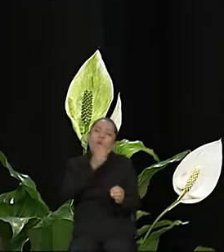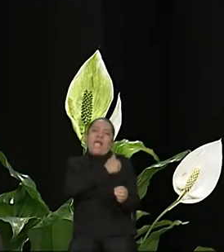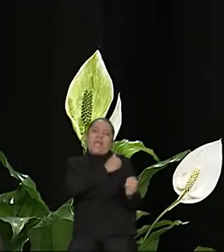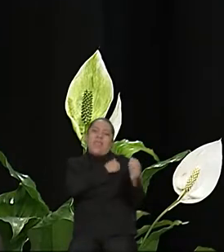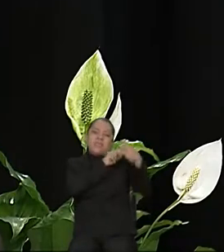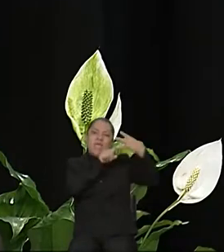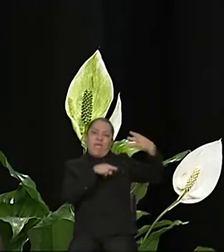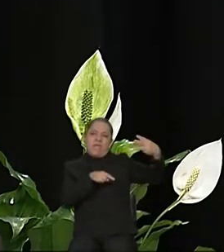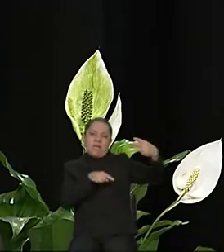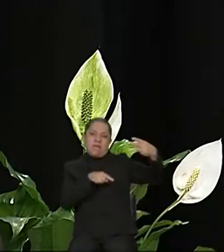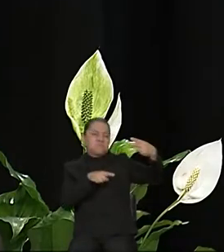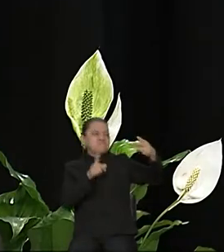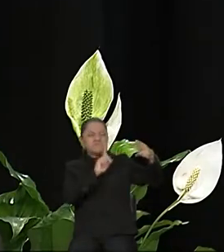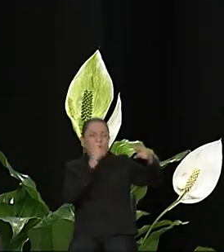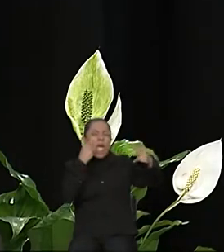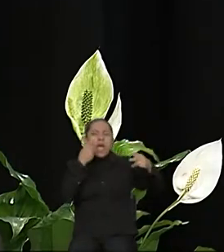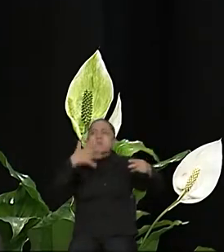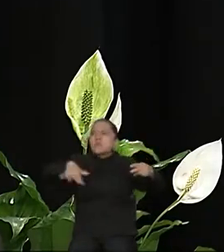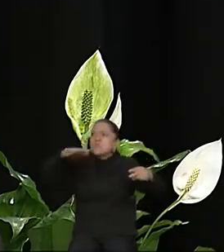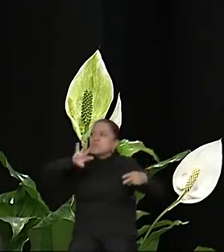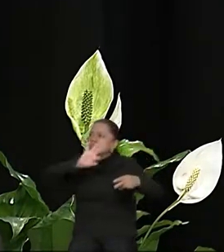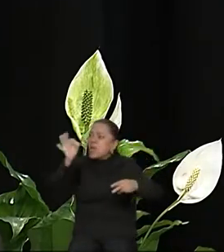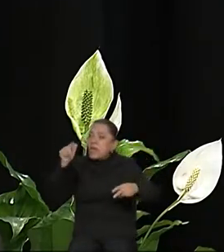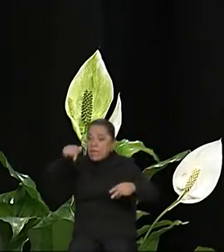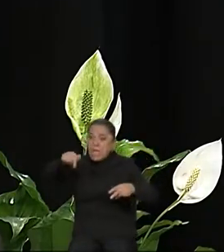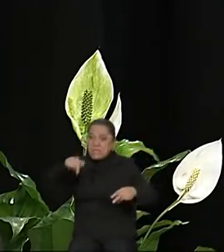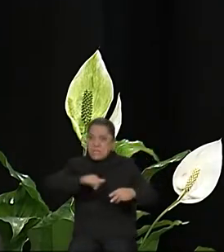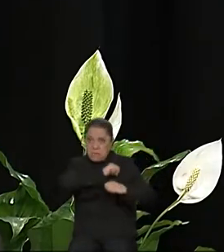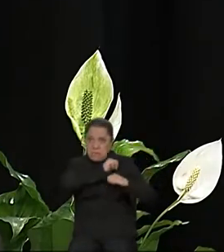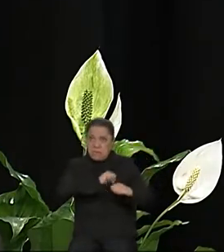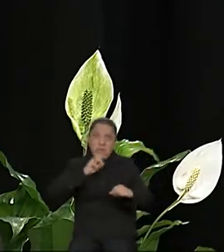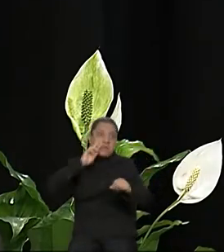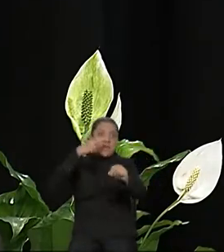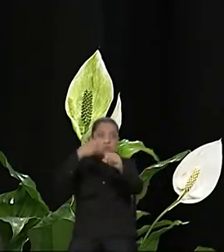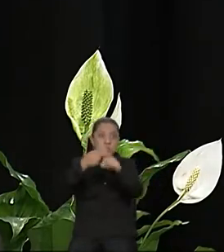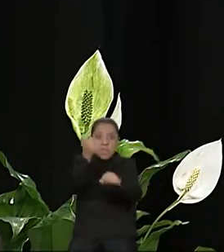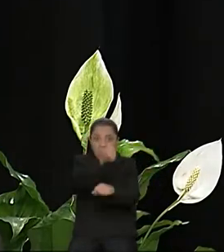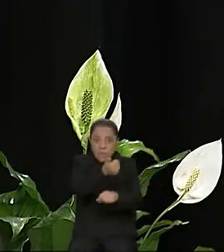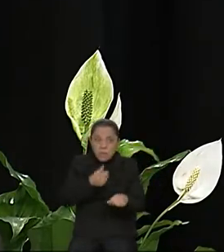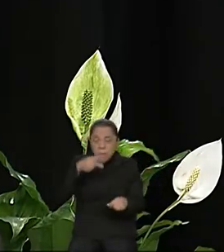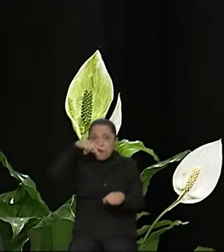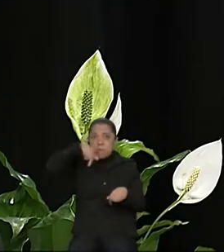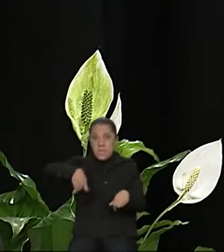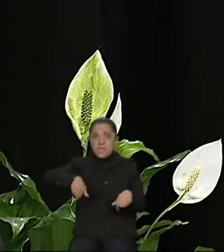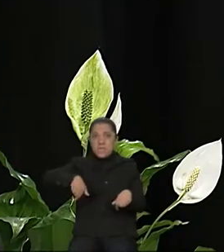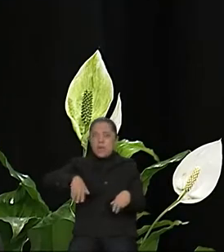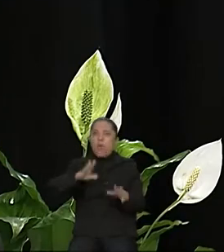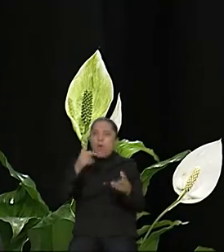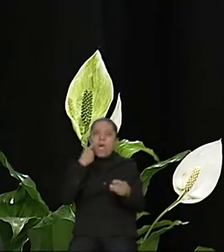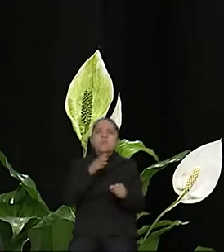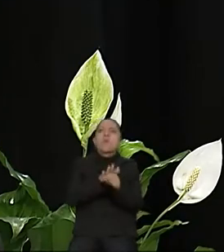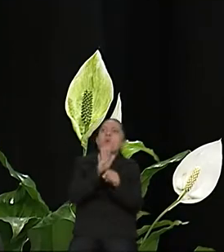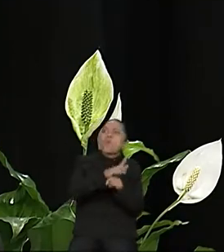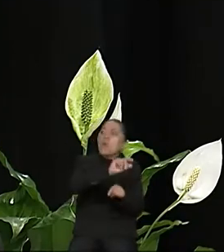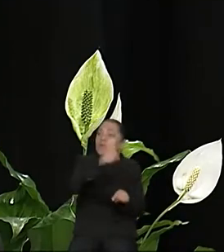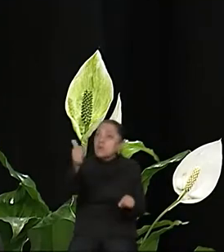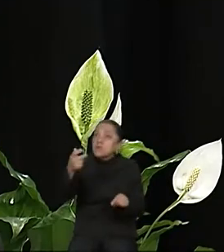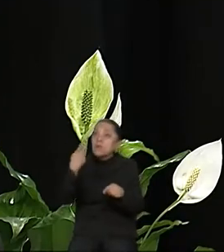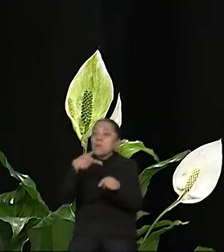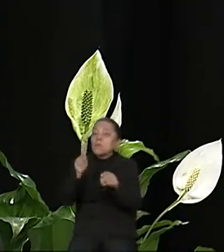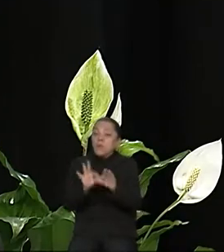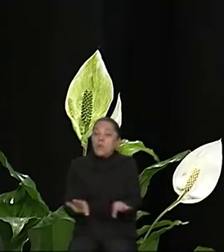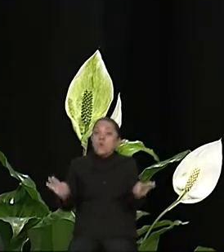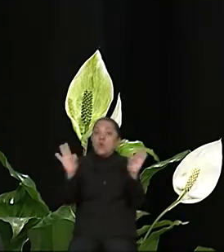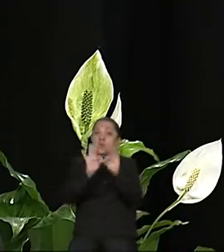también tenemos esa responsabilidad y, bueno, pues lo más importante es que a México se le dé el lugar que se merece,